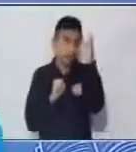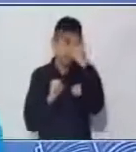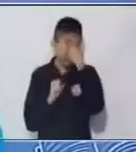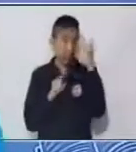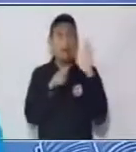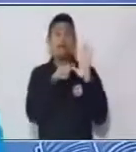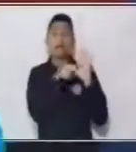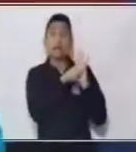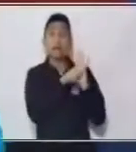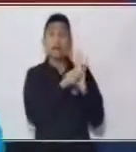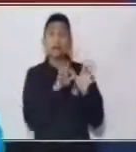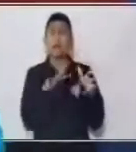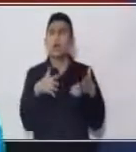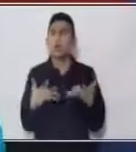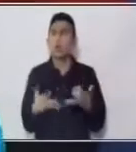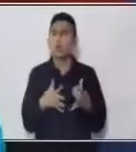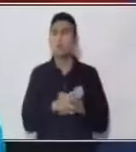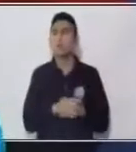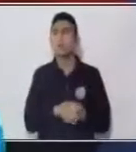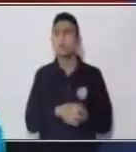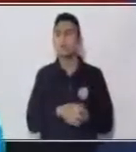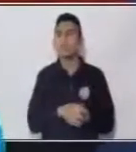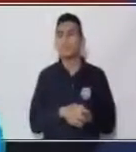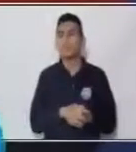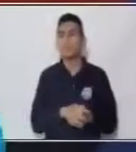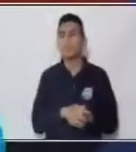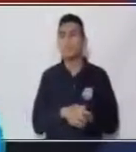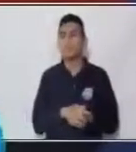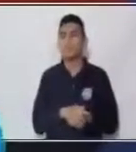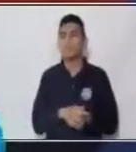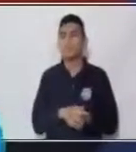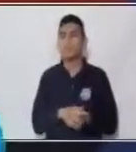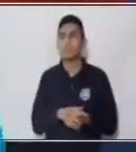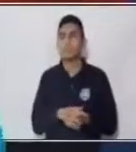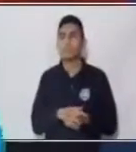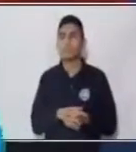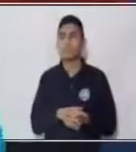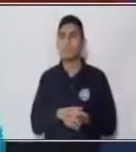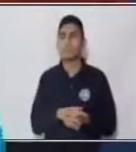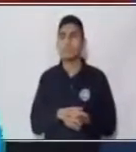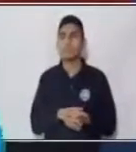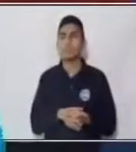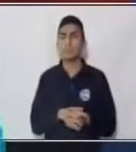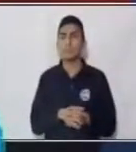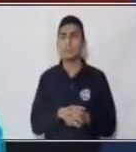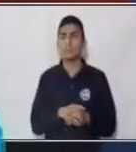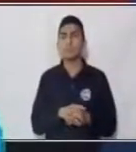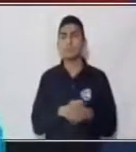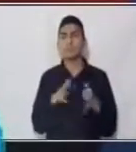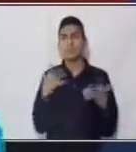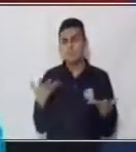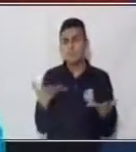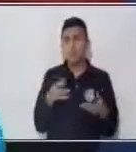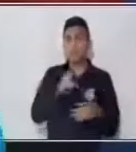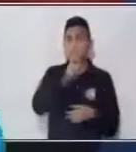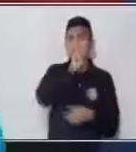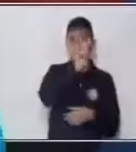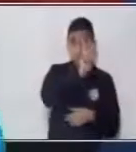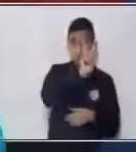resta y decir, acá tenemos un 2 y aquí tenemos un 6. Entonces, podríamos decir,